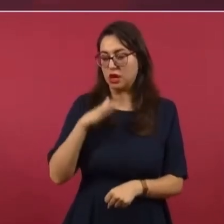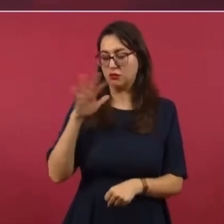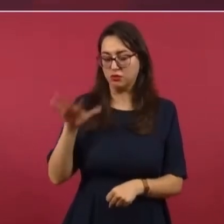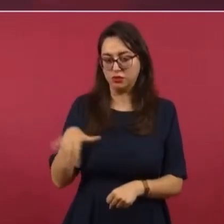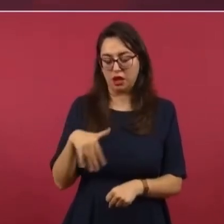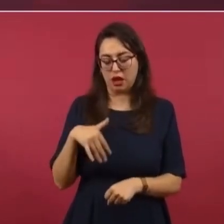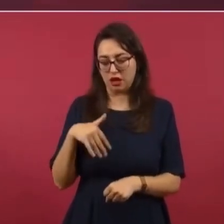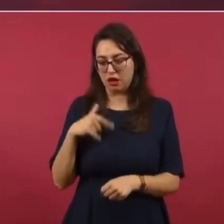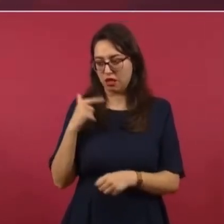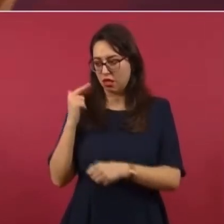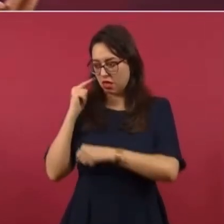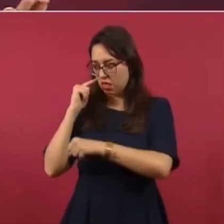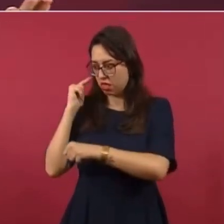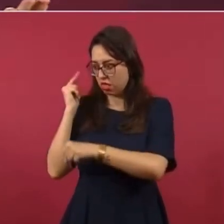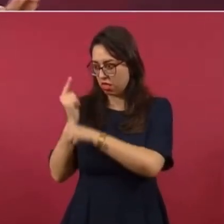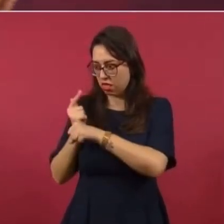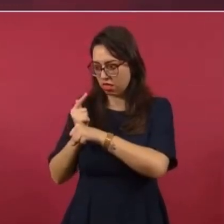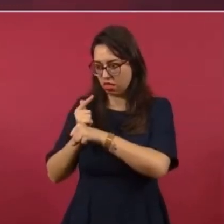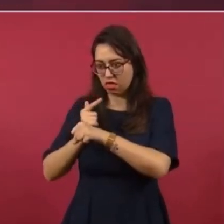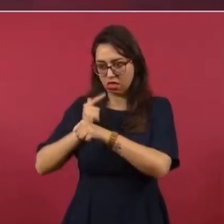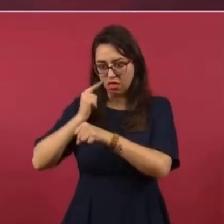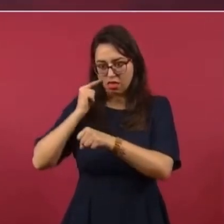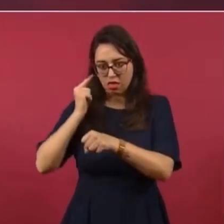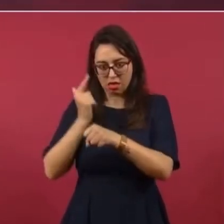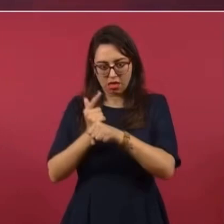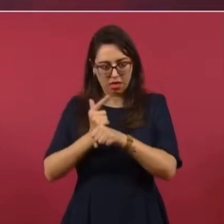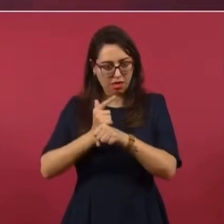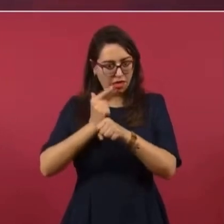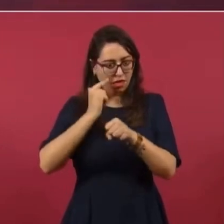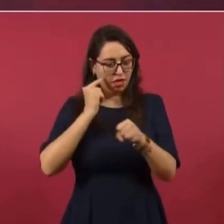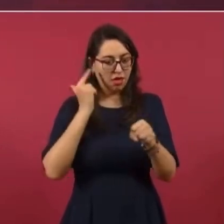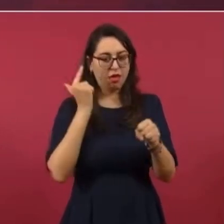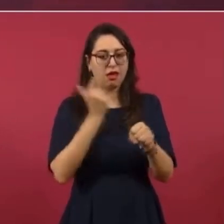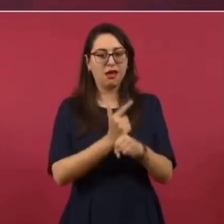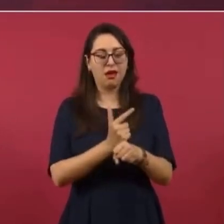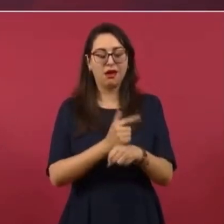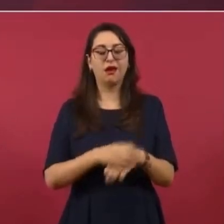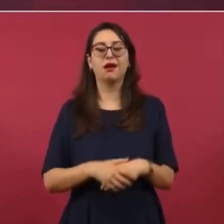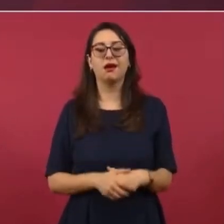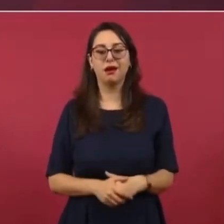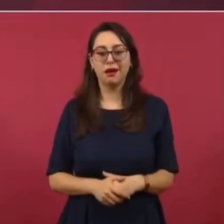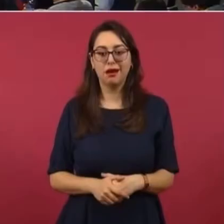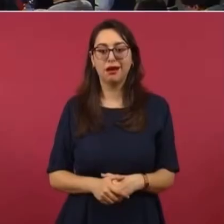empecé a ver que le dan Banamex.